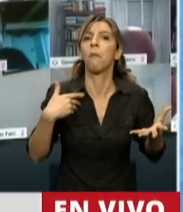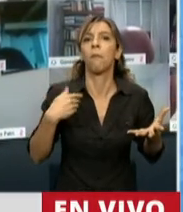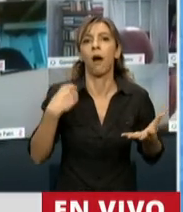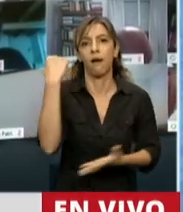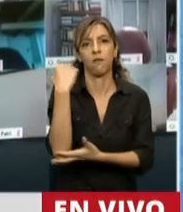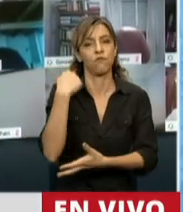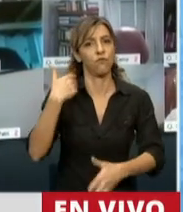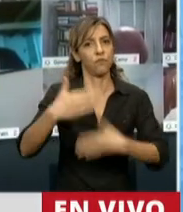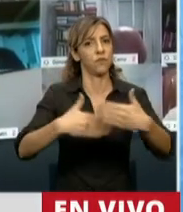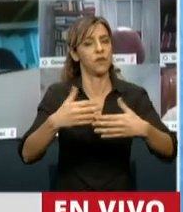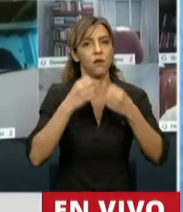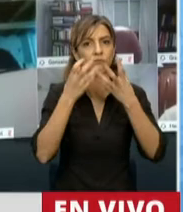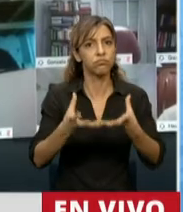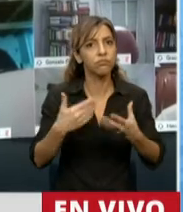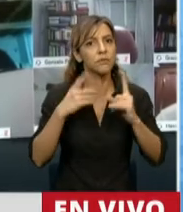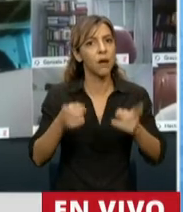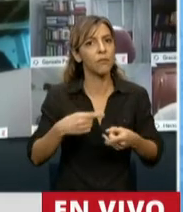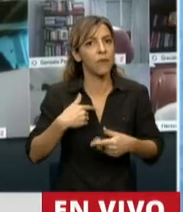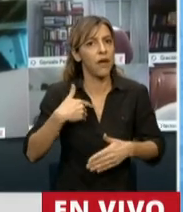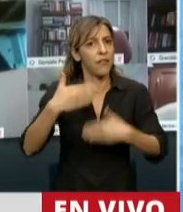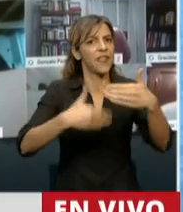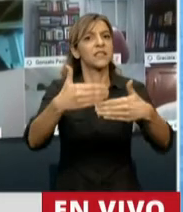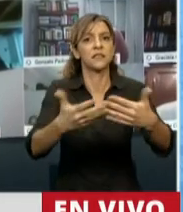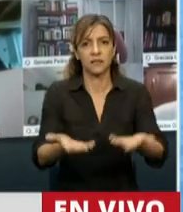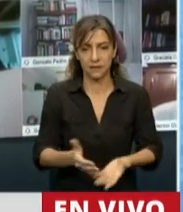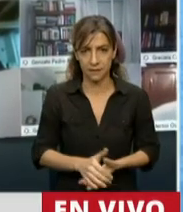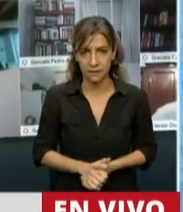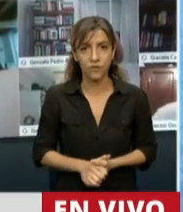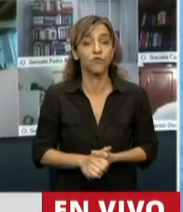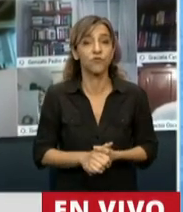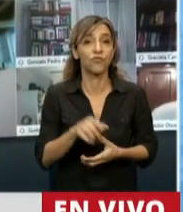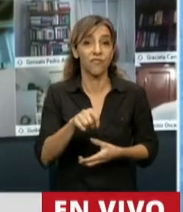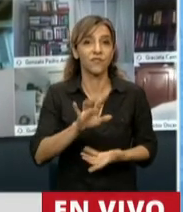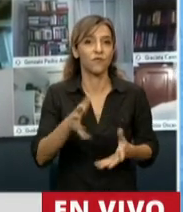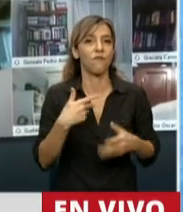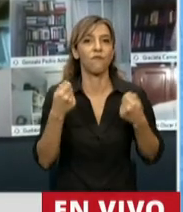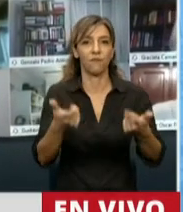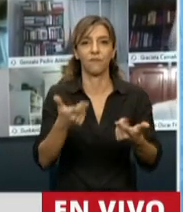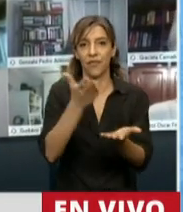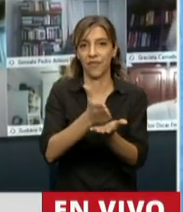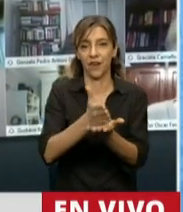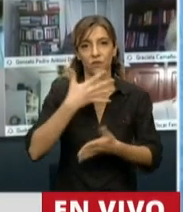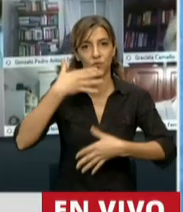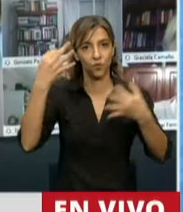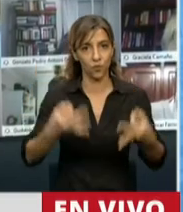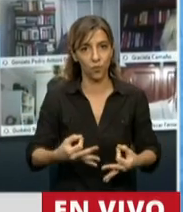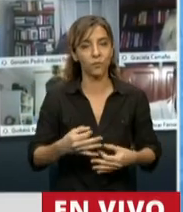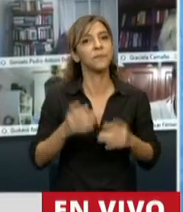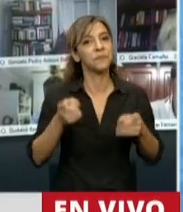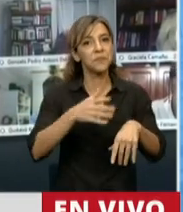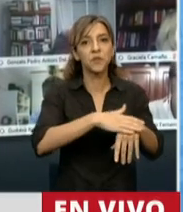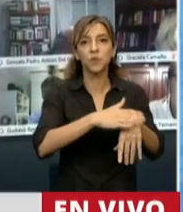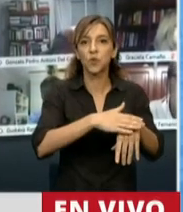puedan desarrollarse en orden las garantías para el ejercicio de los derechos, la responsabilidad en el cumplimiento de las